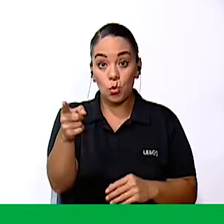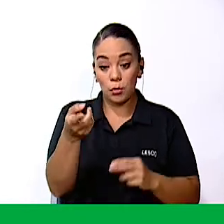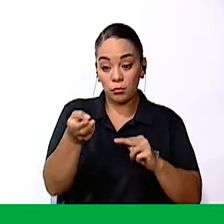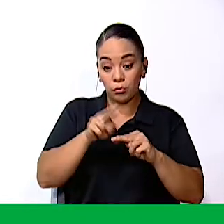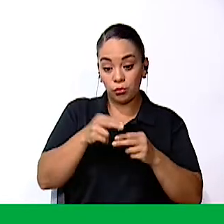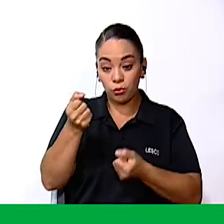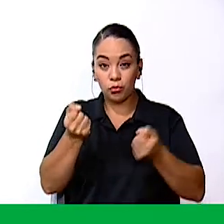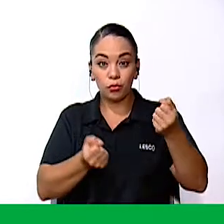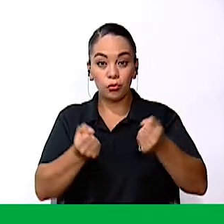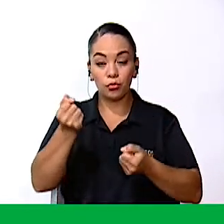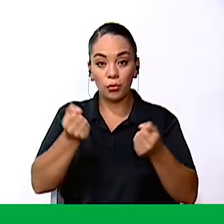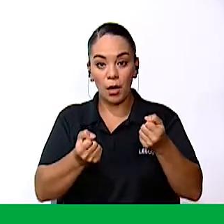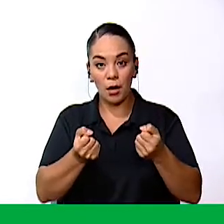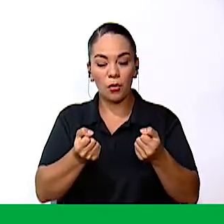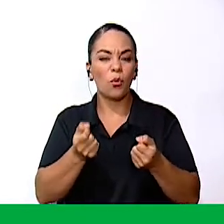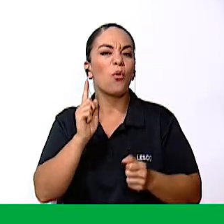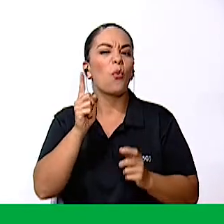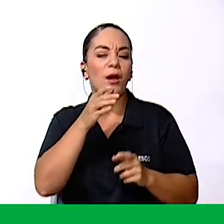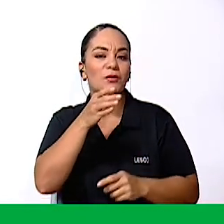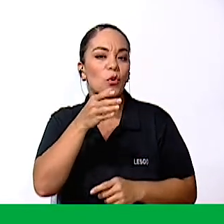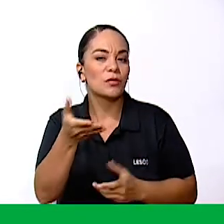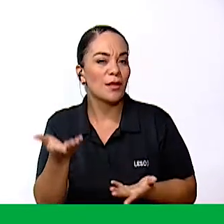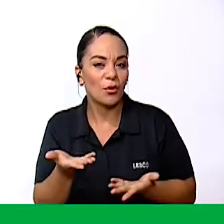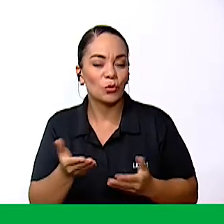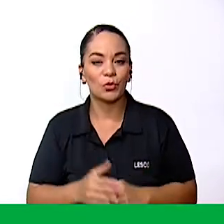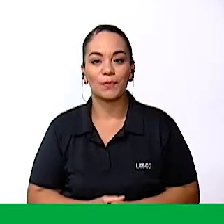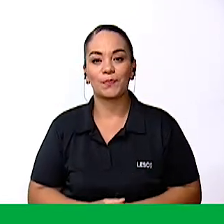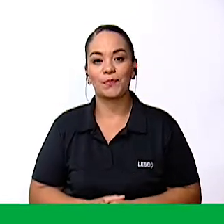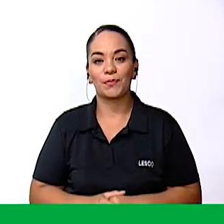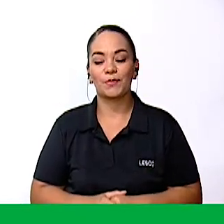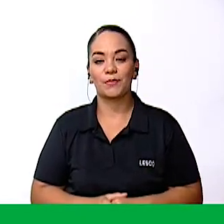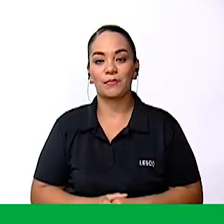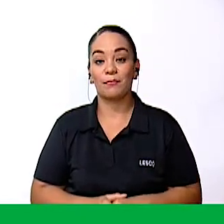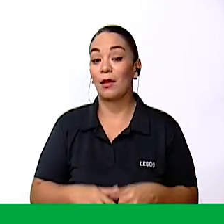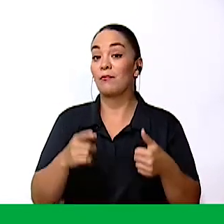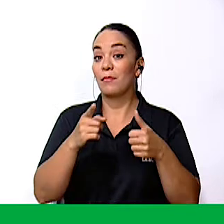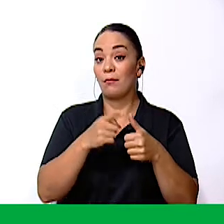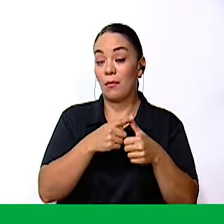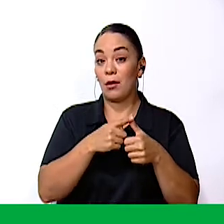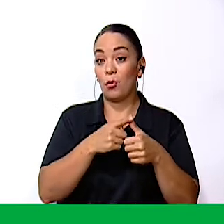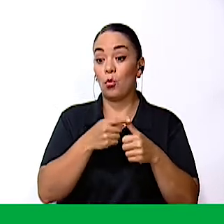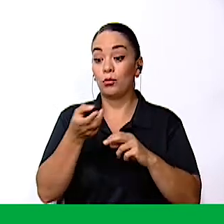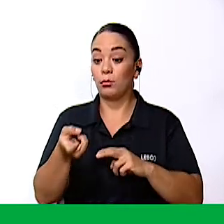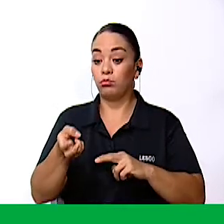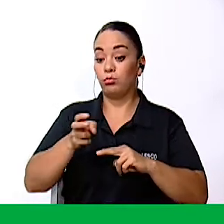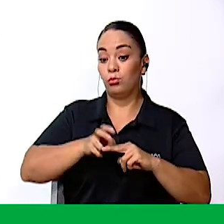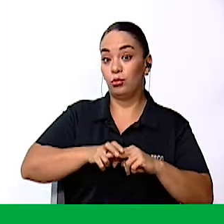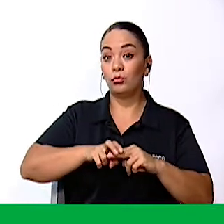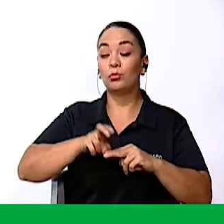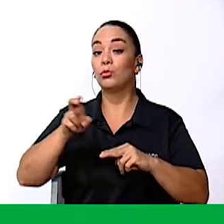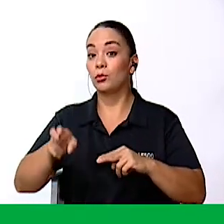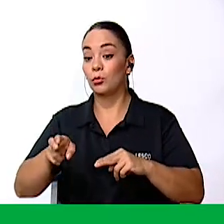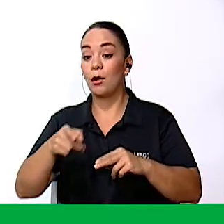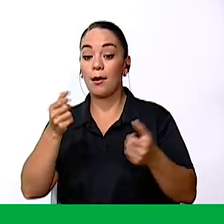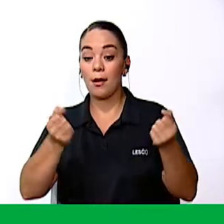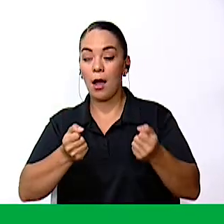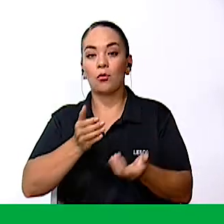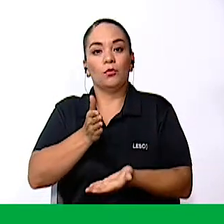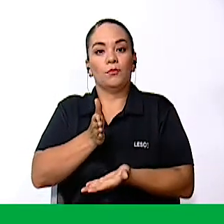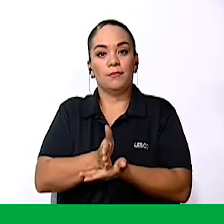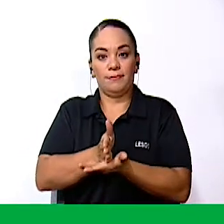debes de seguir los siguientes consejos Debes subir y bajar del vehículo cuando esté completamente detenido